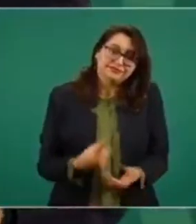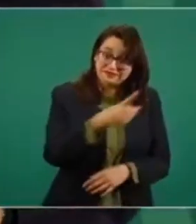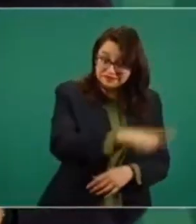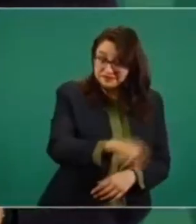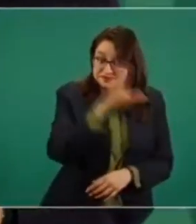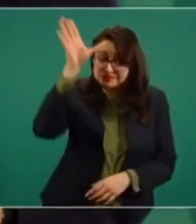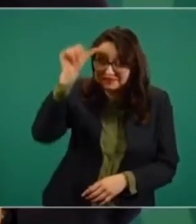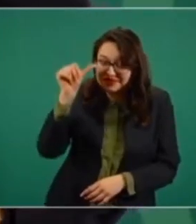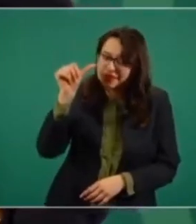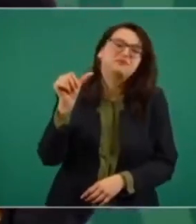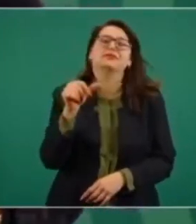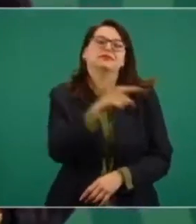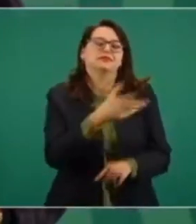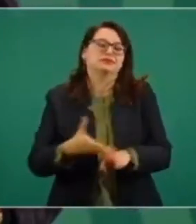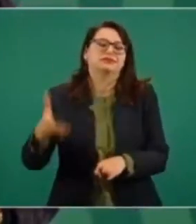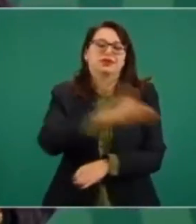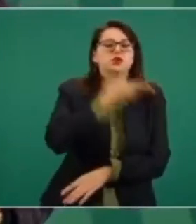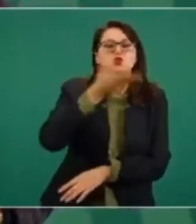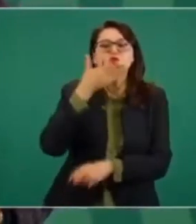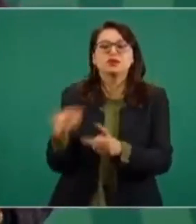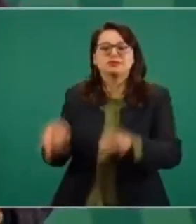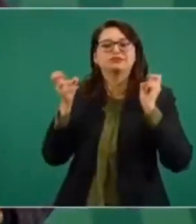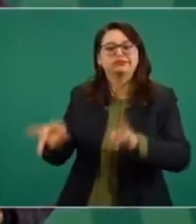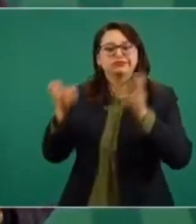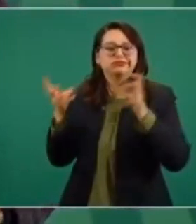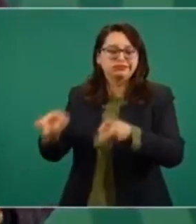se dedicaron a saquear en el periodo neoliberal,